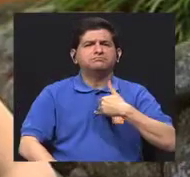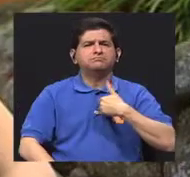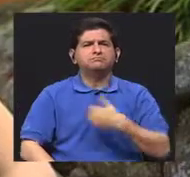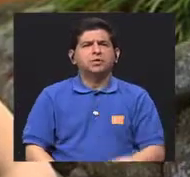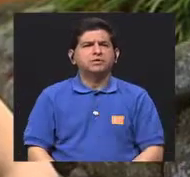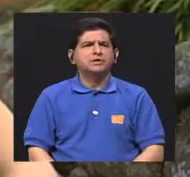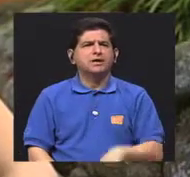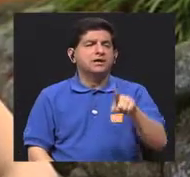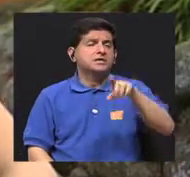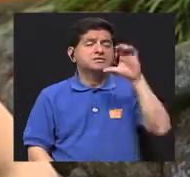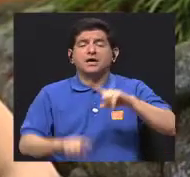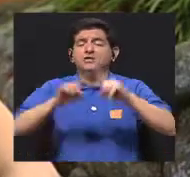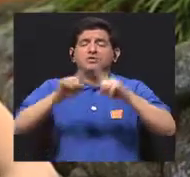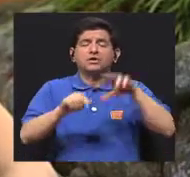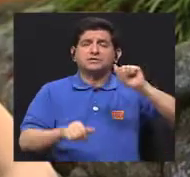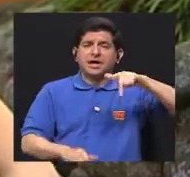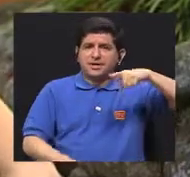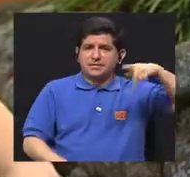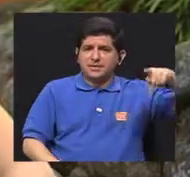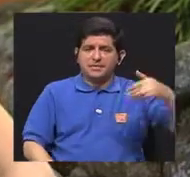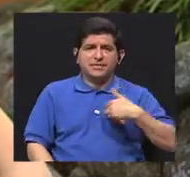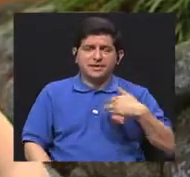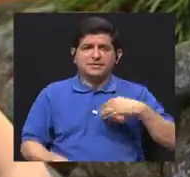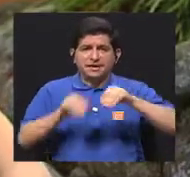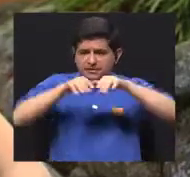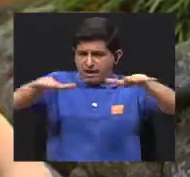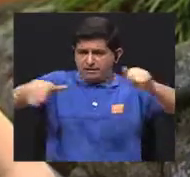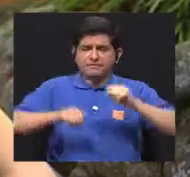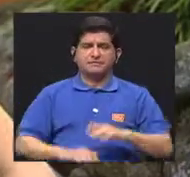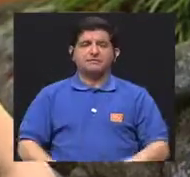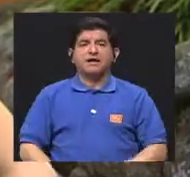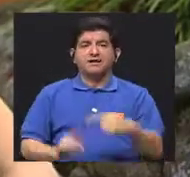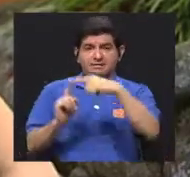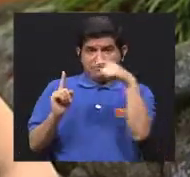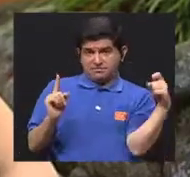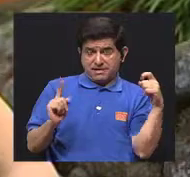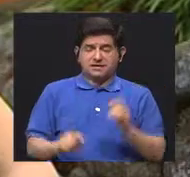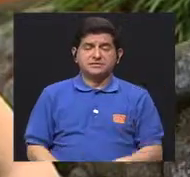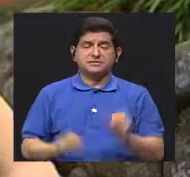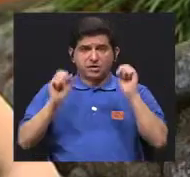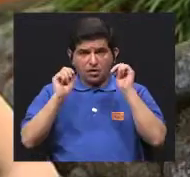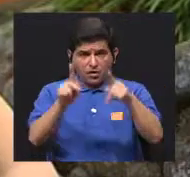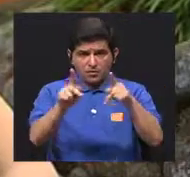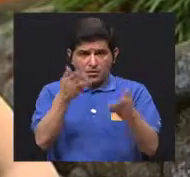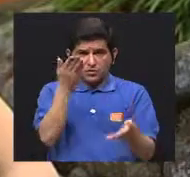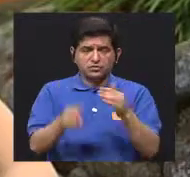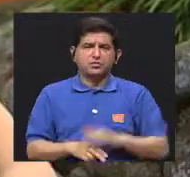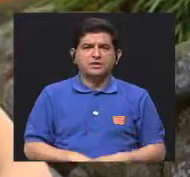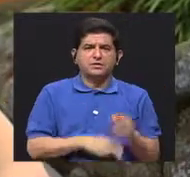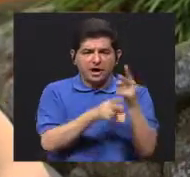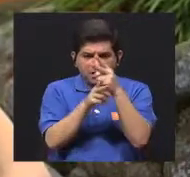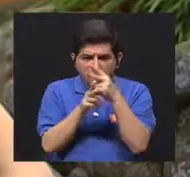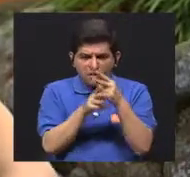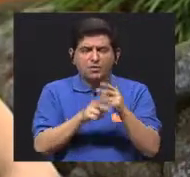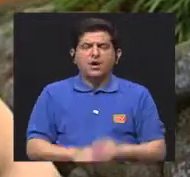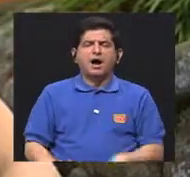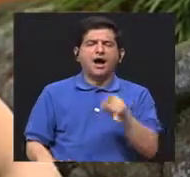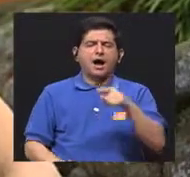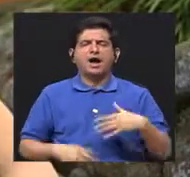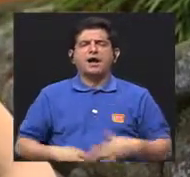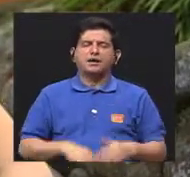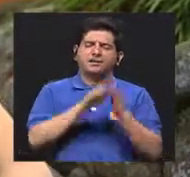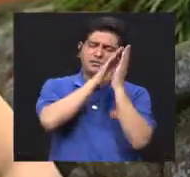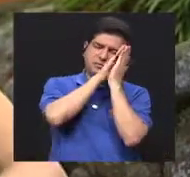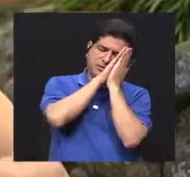hay, bueno, cientos de aplicaciones que hay disponibles en la red, desde esas que nos permiten, por ejemplo, monitorear el